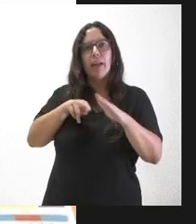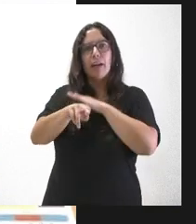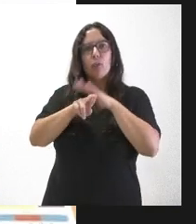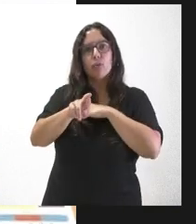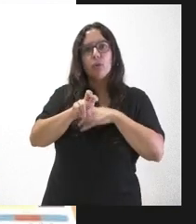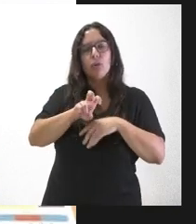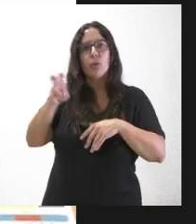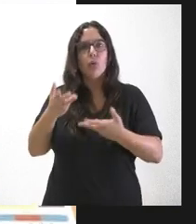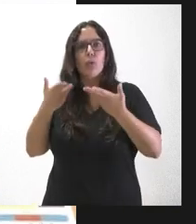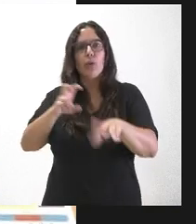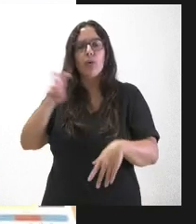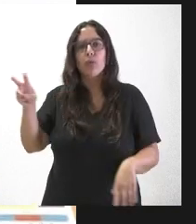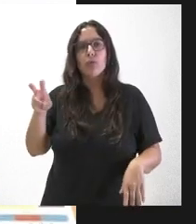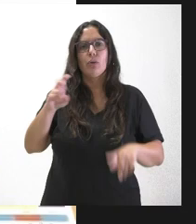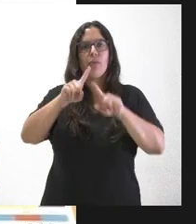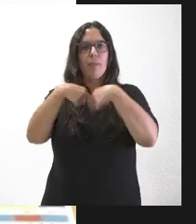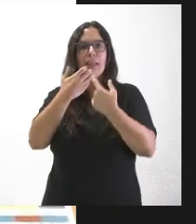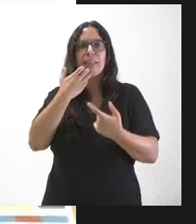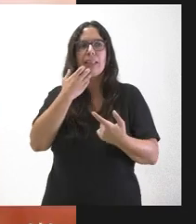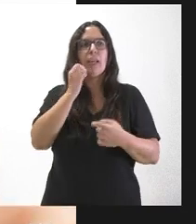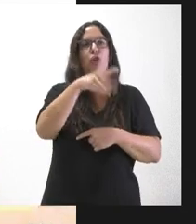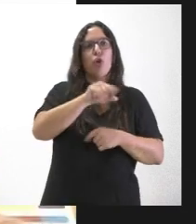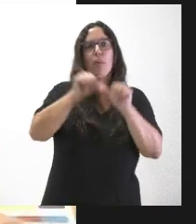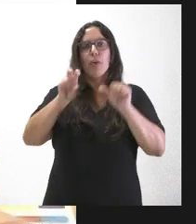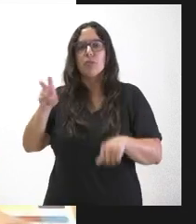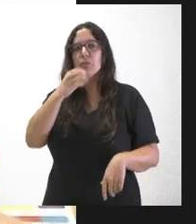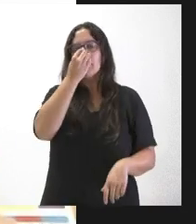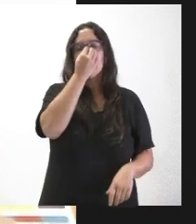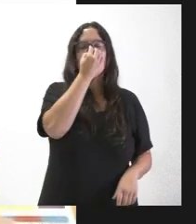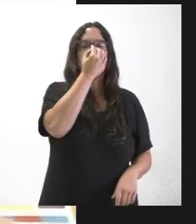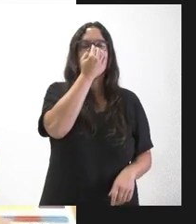algún tipo de ayuda para las familias que decidan apostar por ese modelo. Muchas gracias.